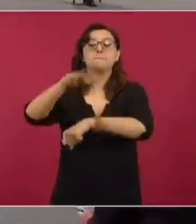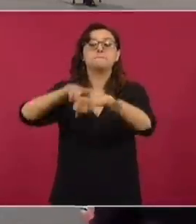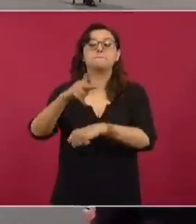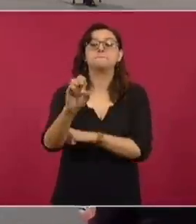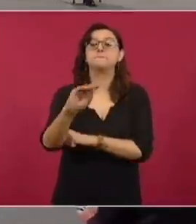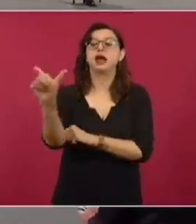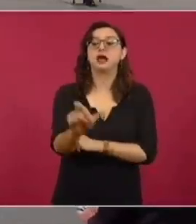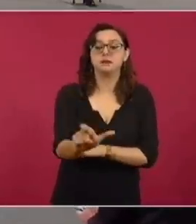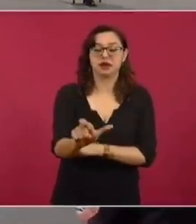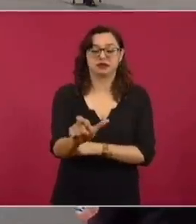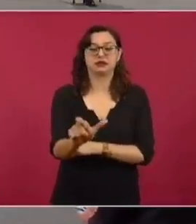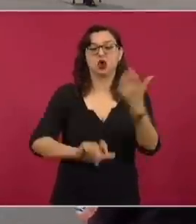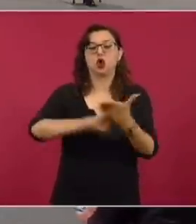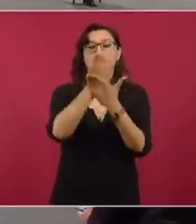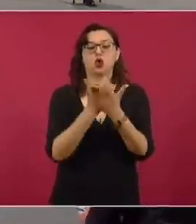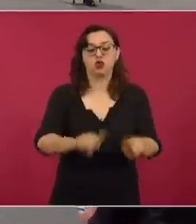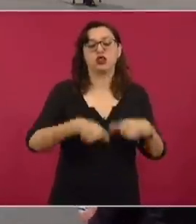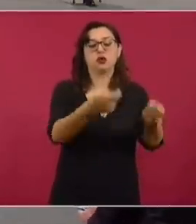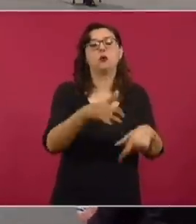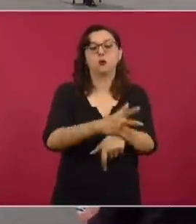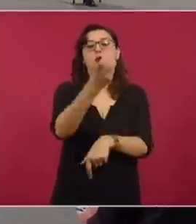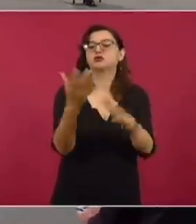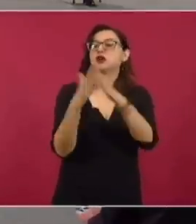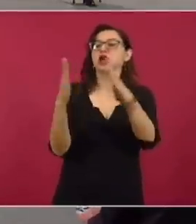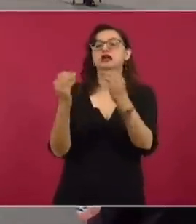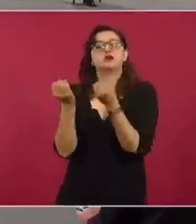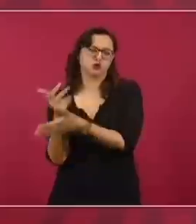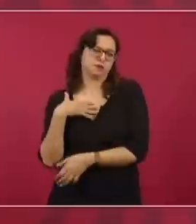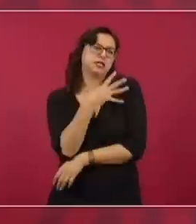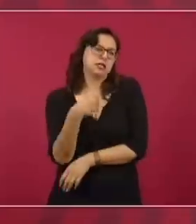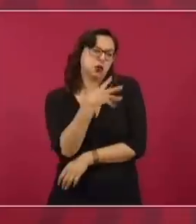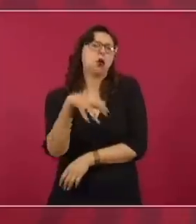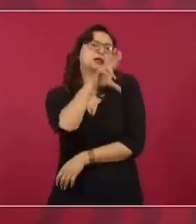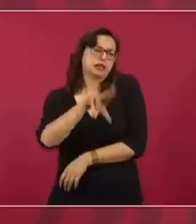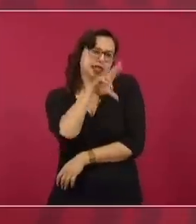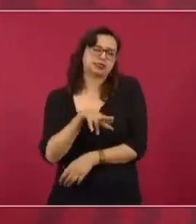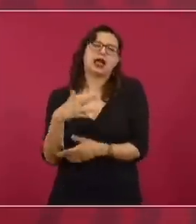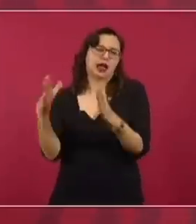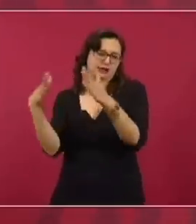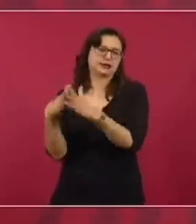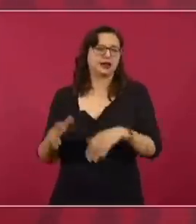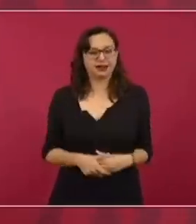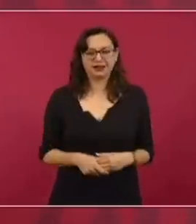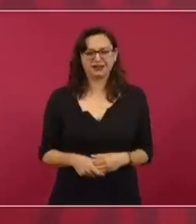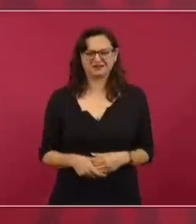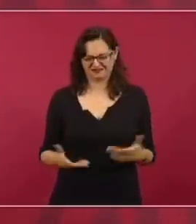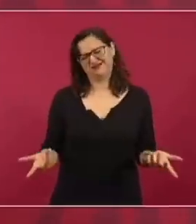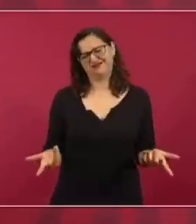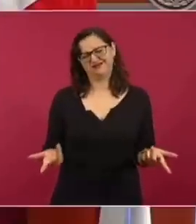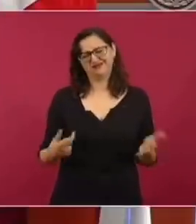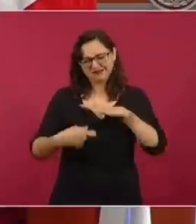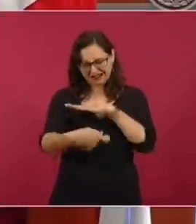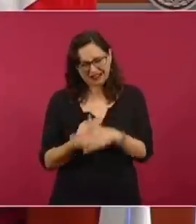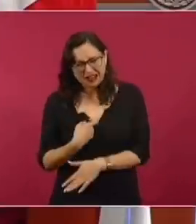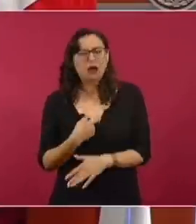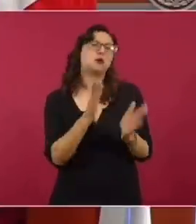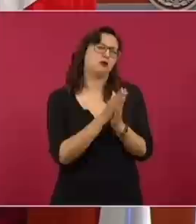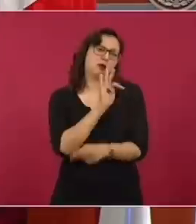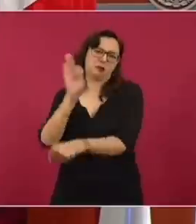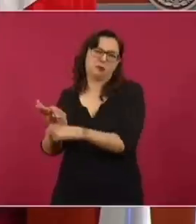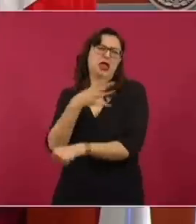ordené dar contratos a una empresa petrolera extranjera. O sea que el moche es que le renten la casa